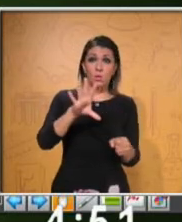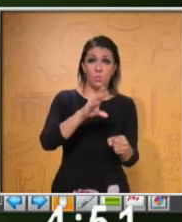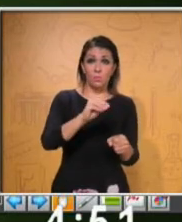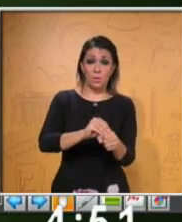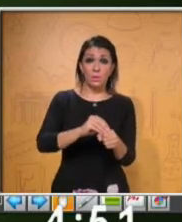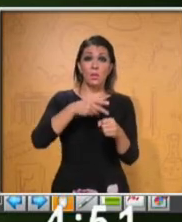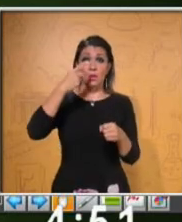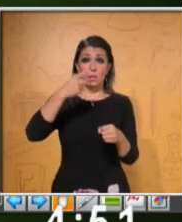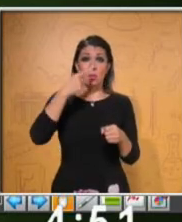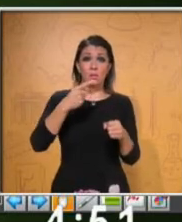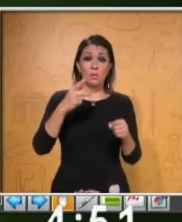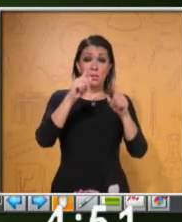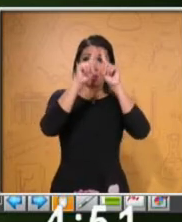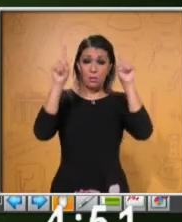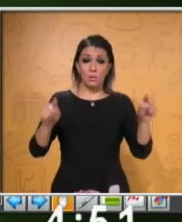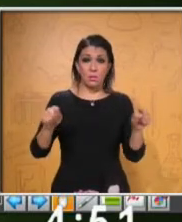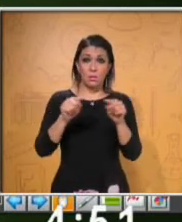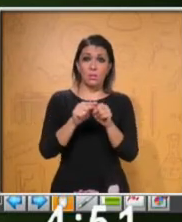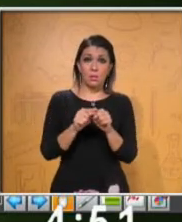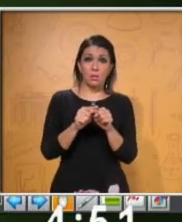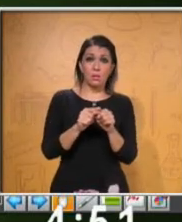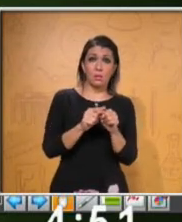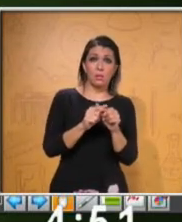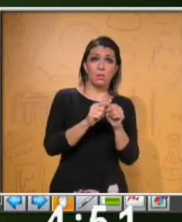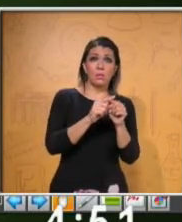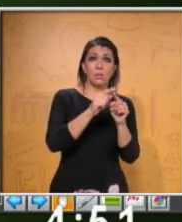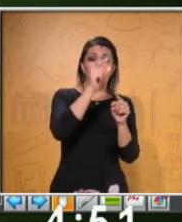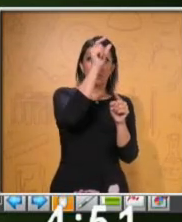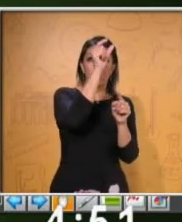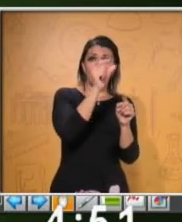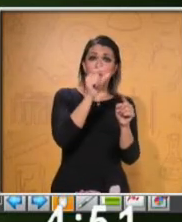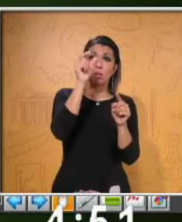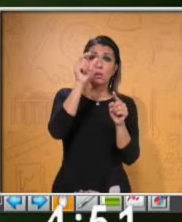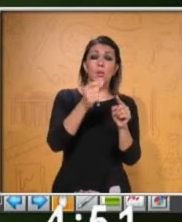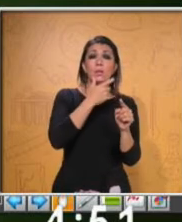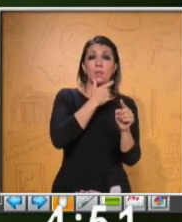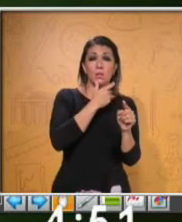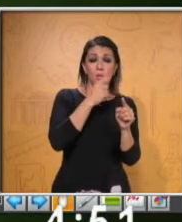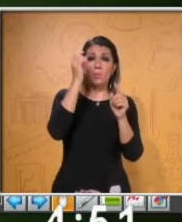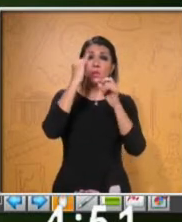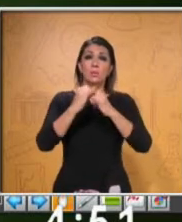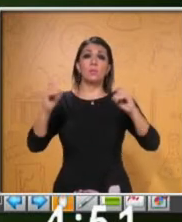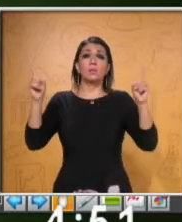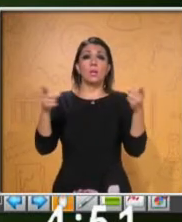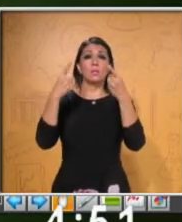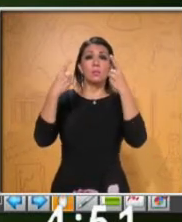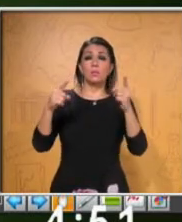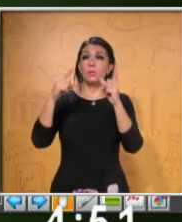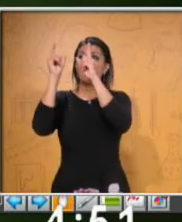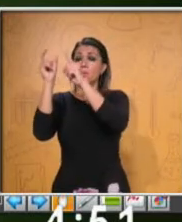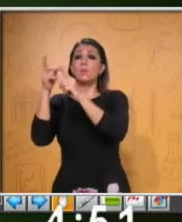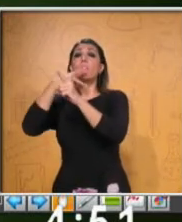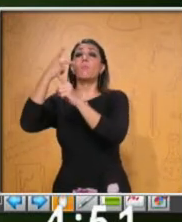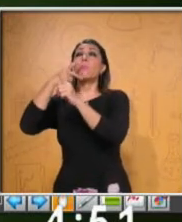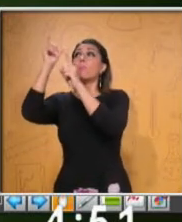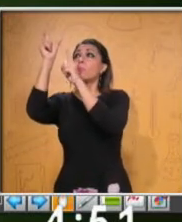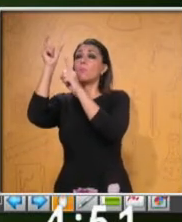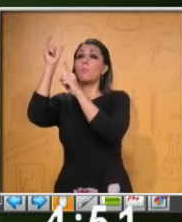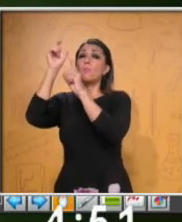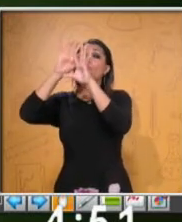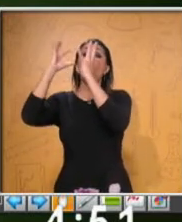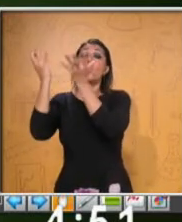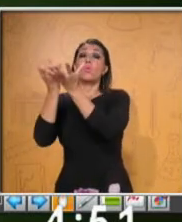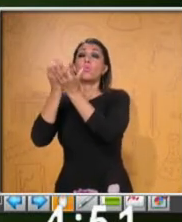las palabras del recuadro. Tenemos de opciones, languages, idiomas, songs, canciones, world, palabra, perdón,